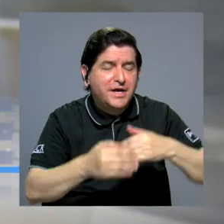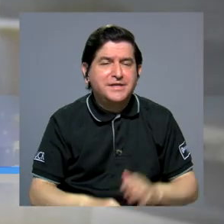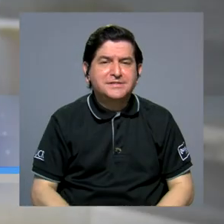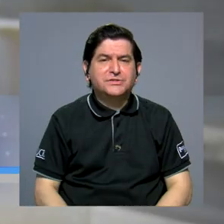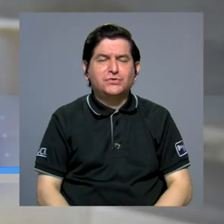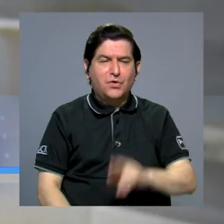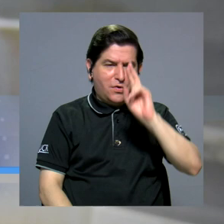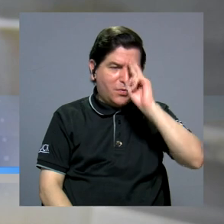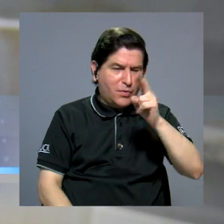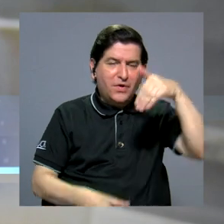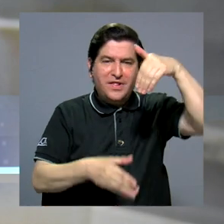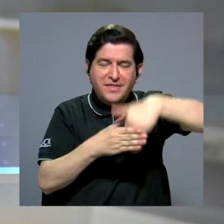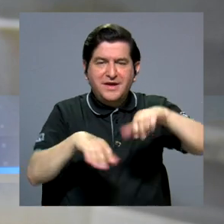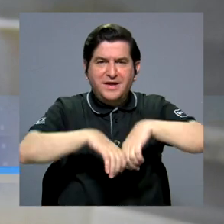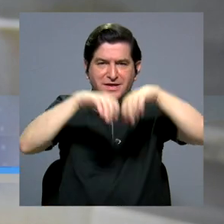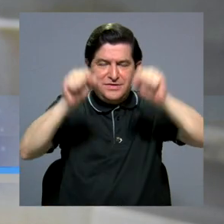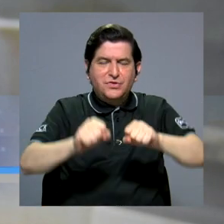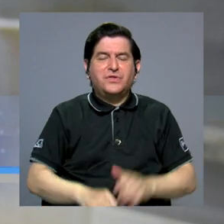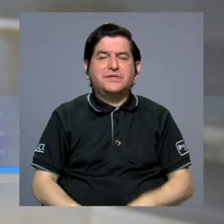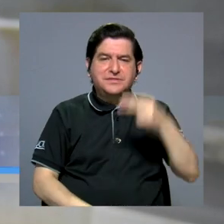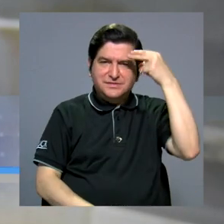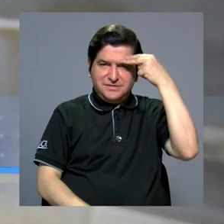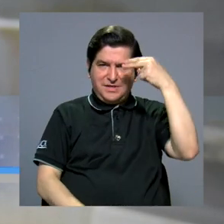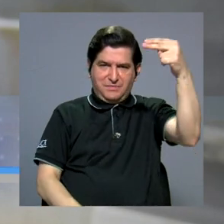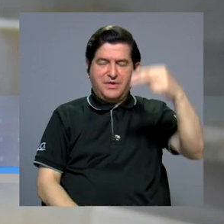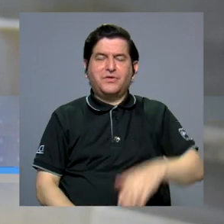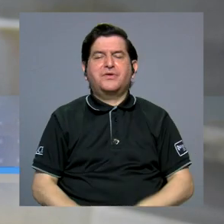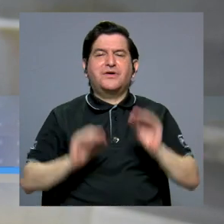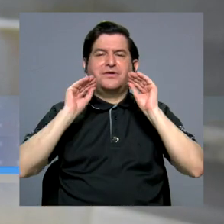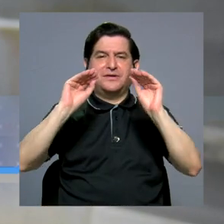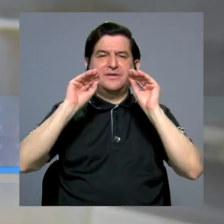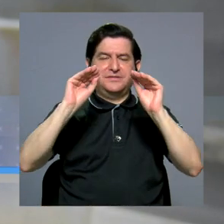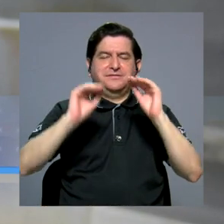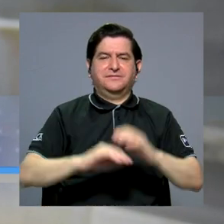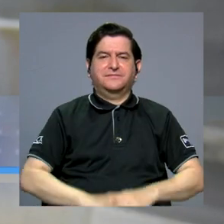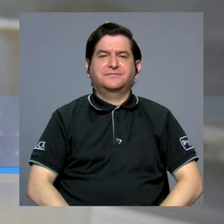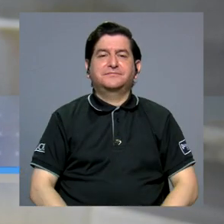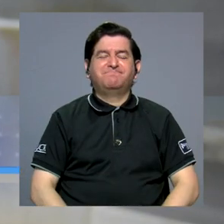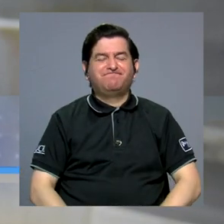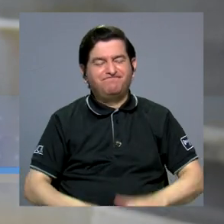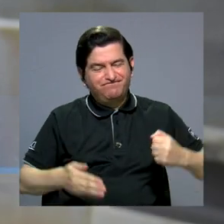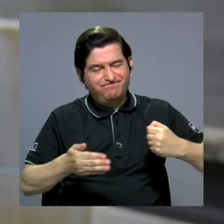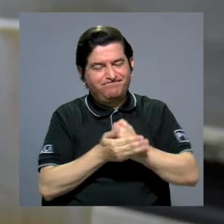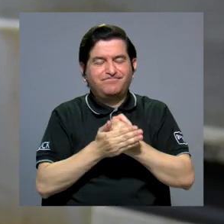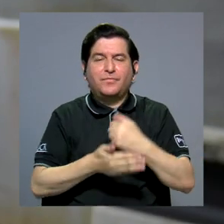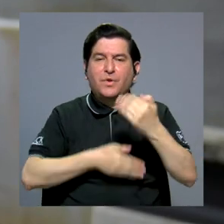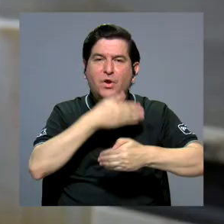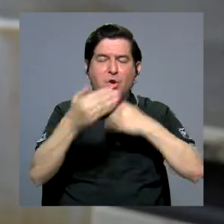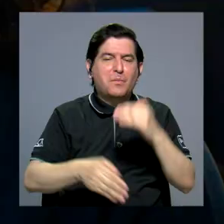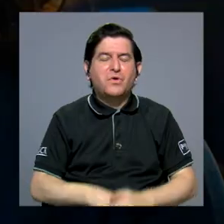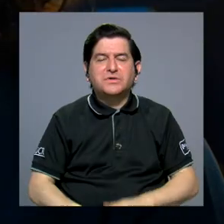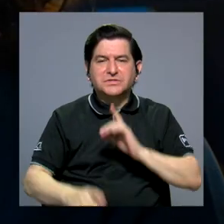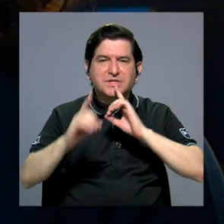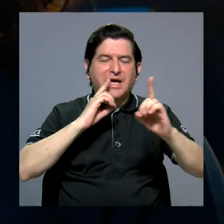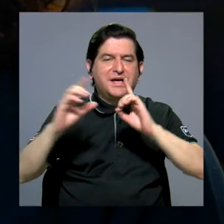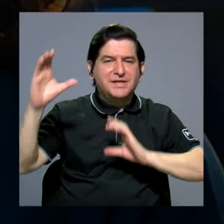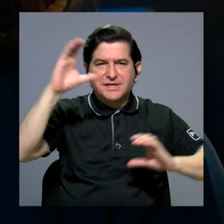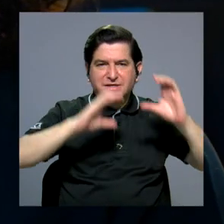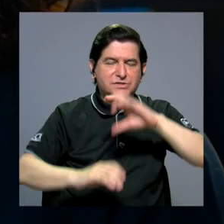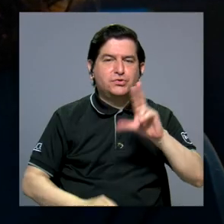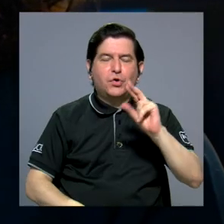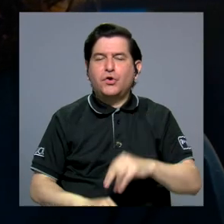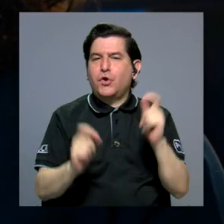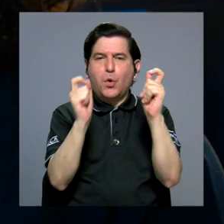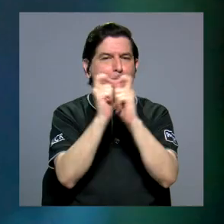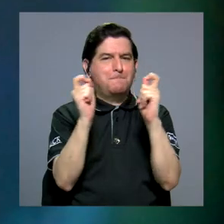puedan ser reconocidos dentro del sistema de meritazgo académico, ¿verdad? Tristemente, los procesos de divulgación de la ciencia